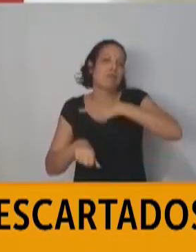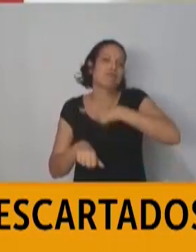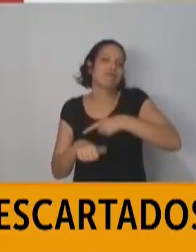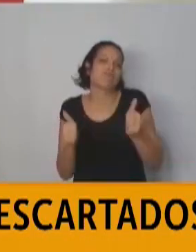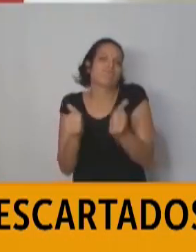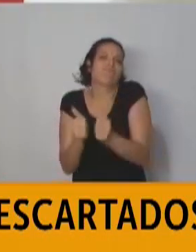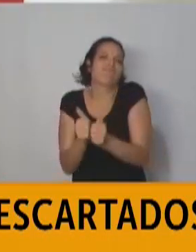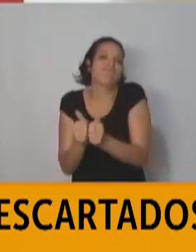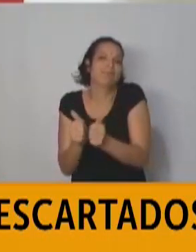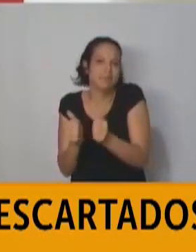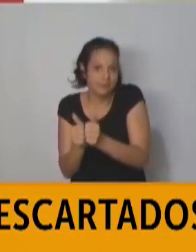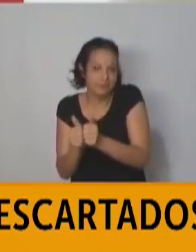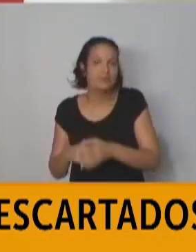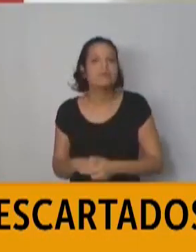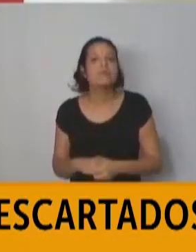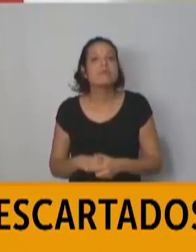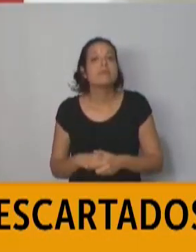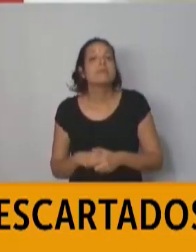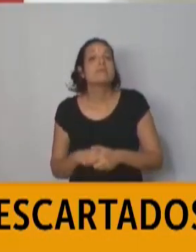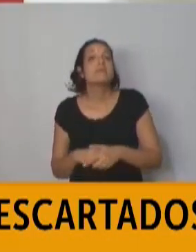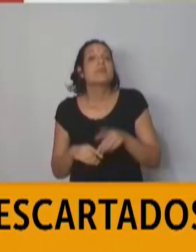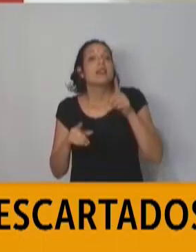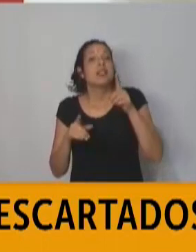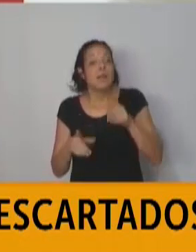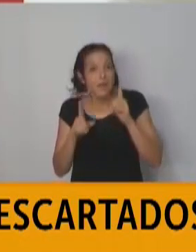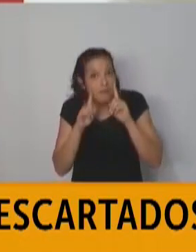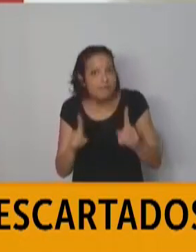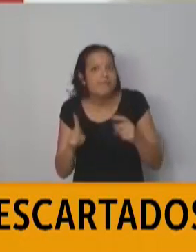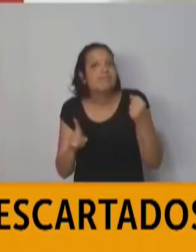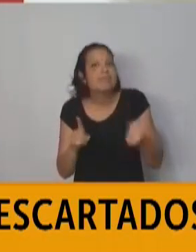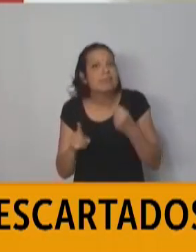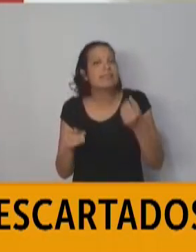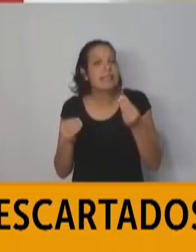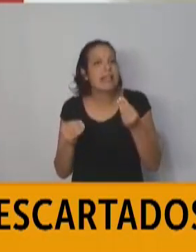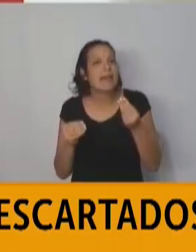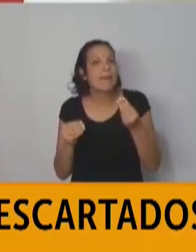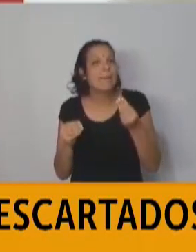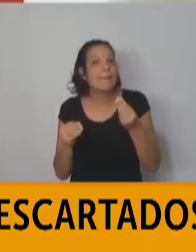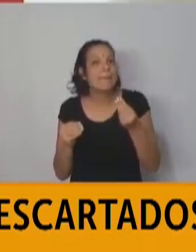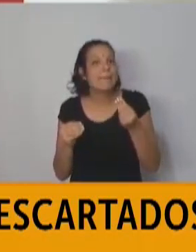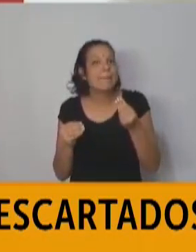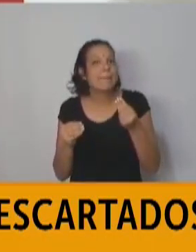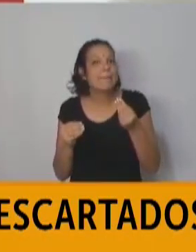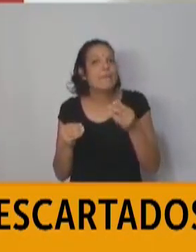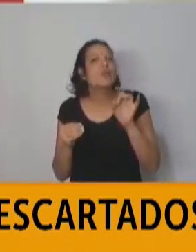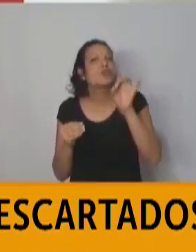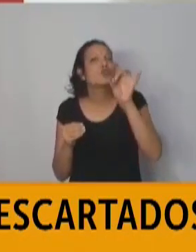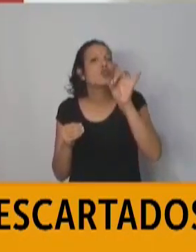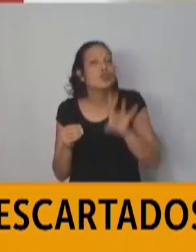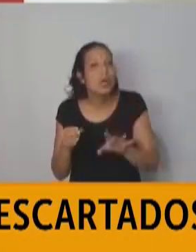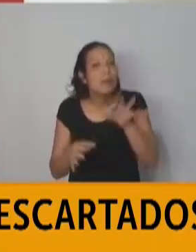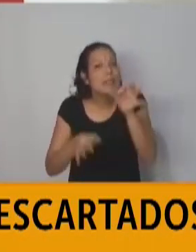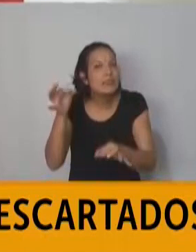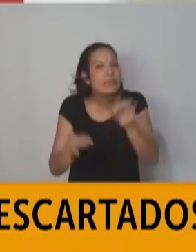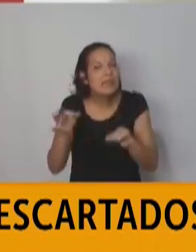detectado. Primero también tener en cuenta que se van a estudiar solamente aquellas